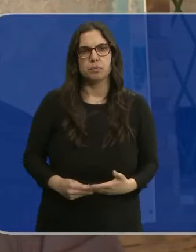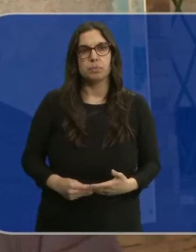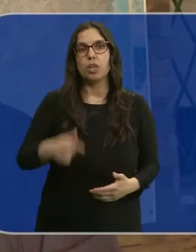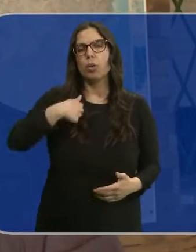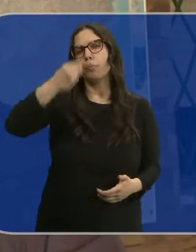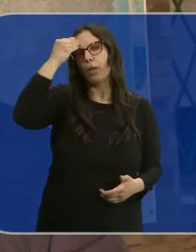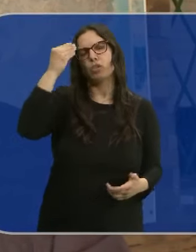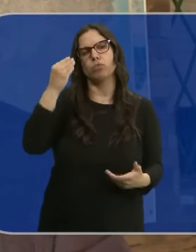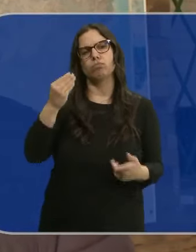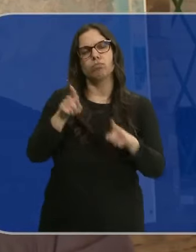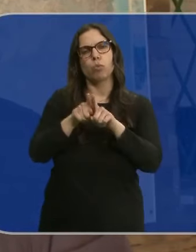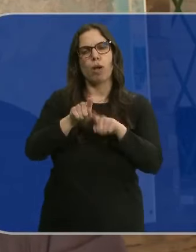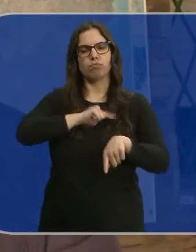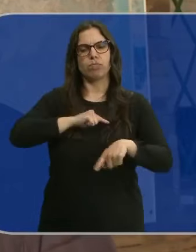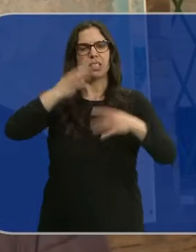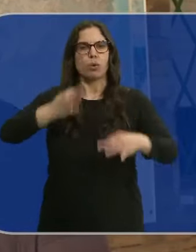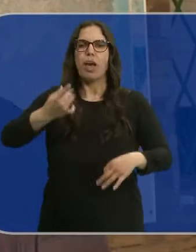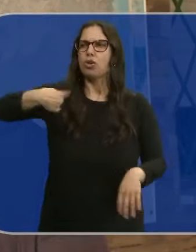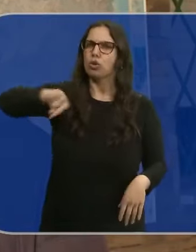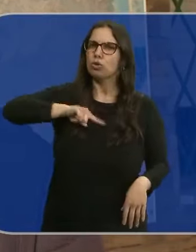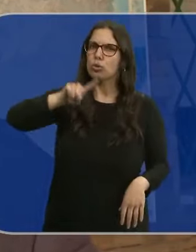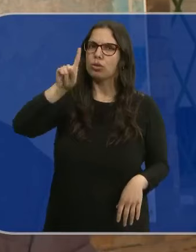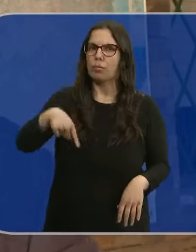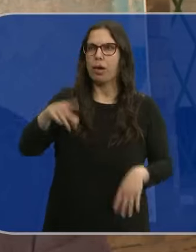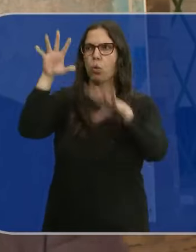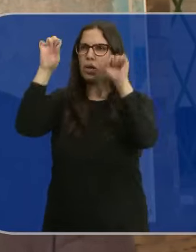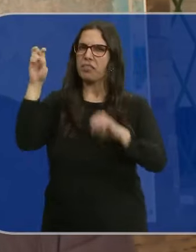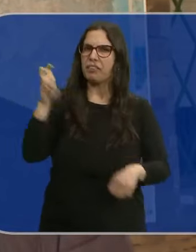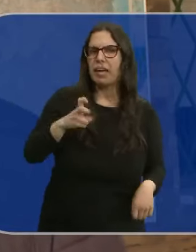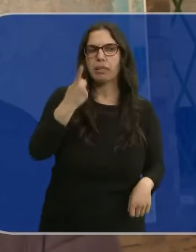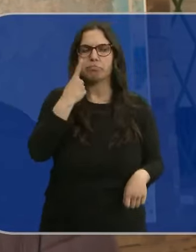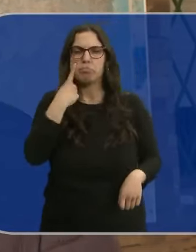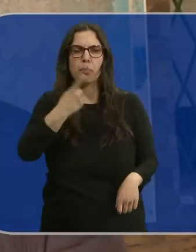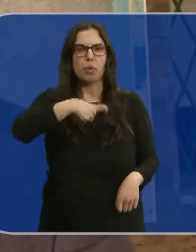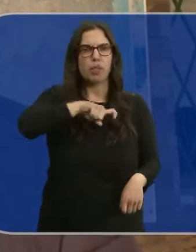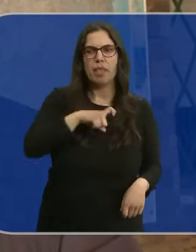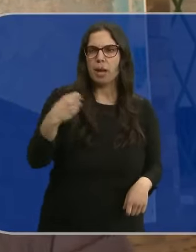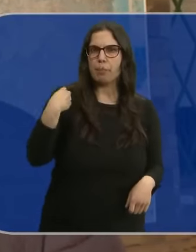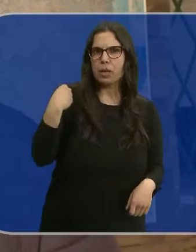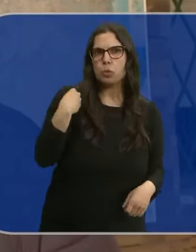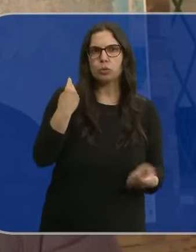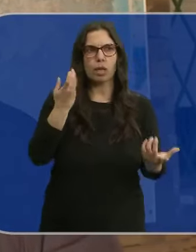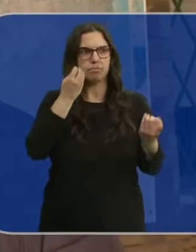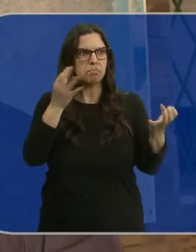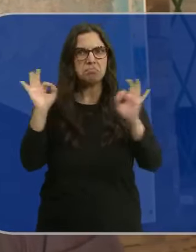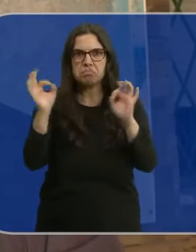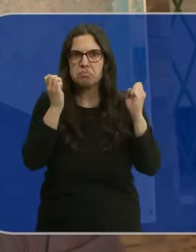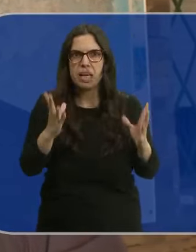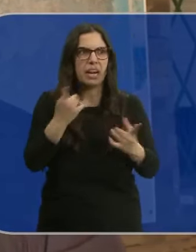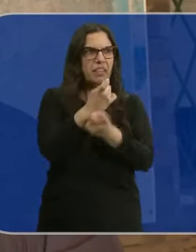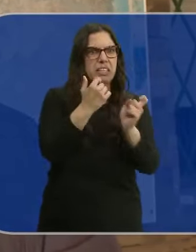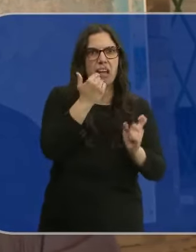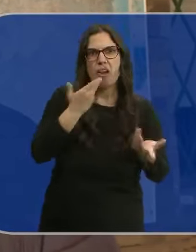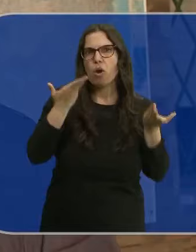Yo creo que les da mucha seguridad y a nosotros también. Que venga la Guardia Civil, la policía, que nos pregunte, oye, está todo en orden, si